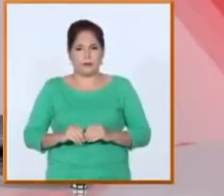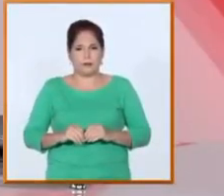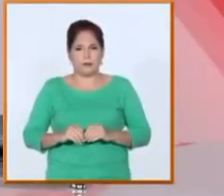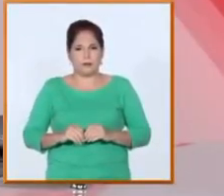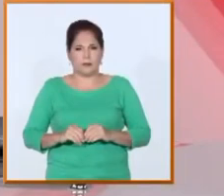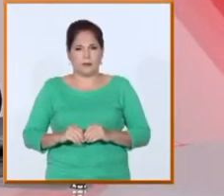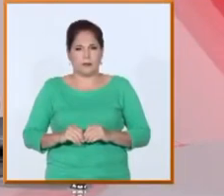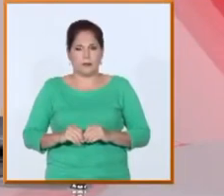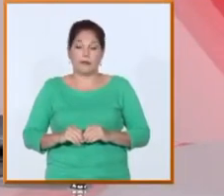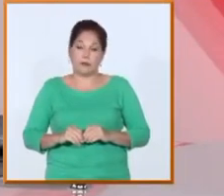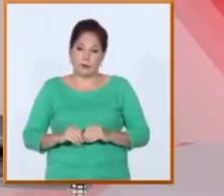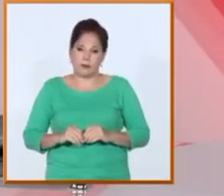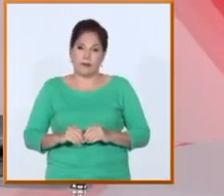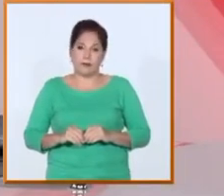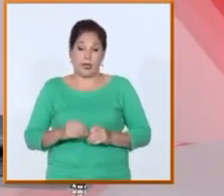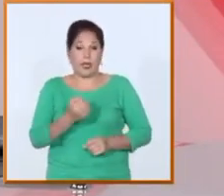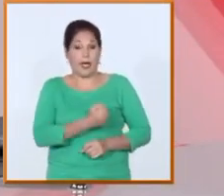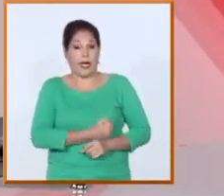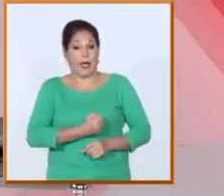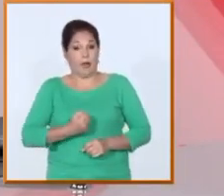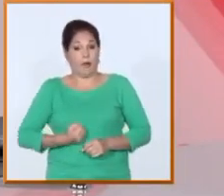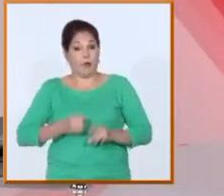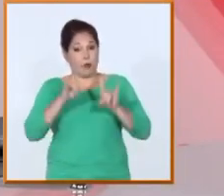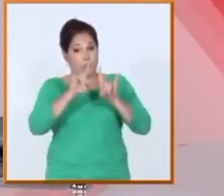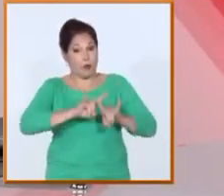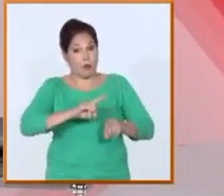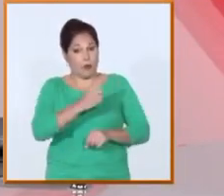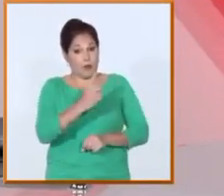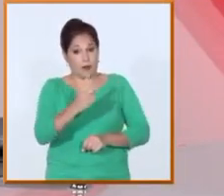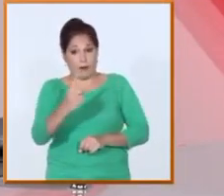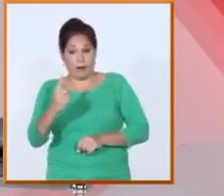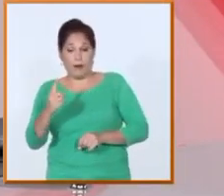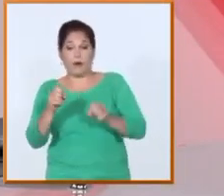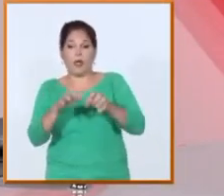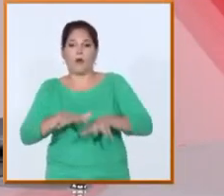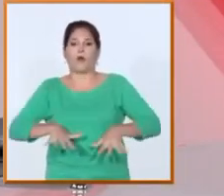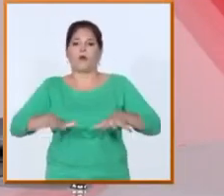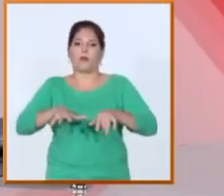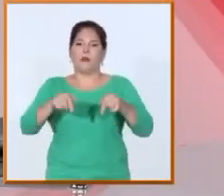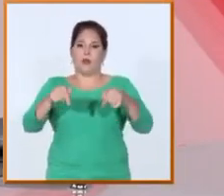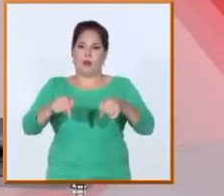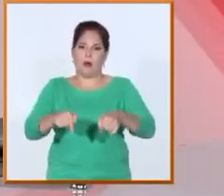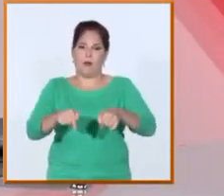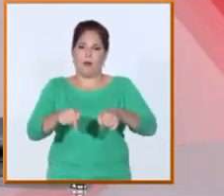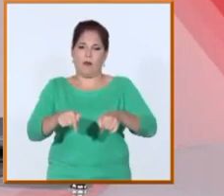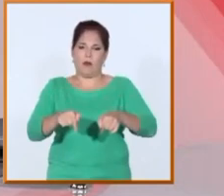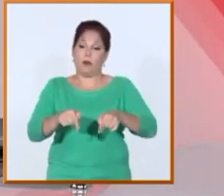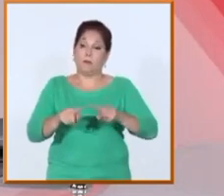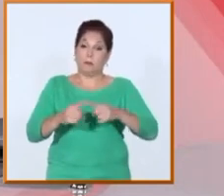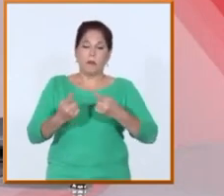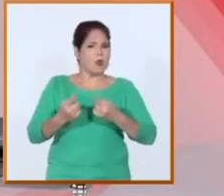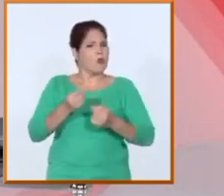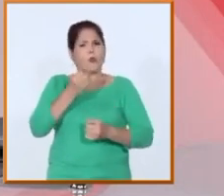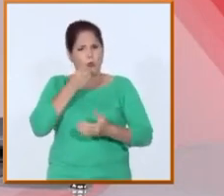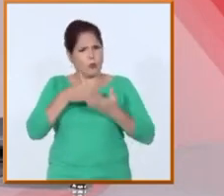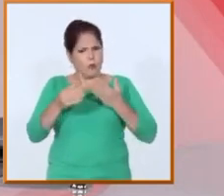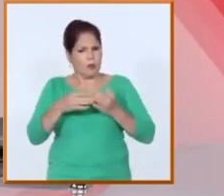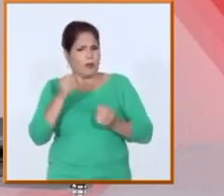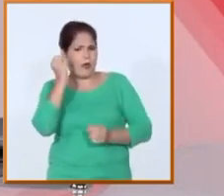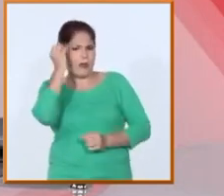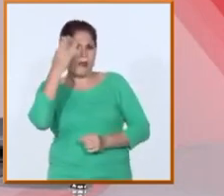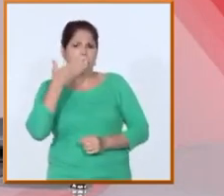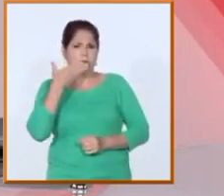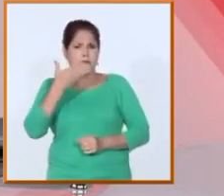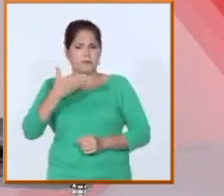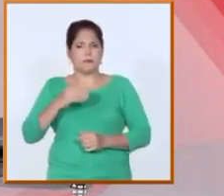Bueno, hablábamos acá del esfuerzo que cada universidad tuvo que hacer en medio de las condiciones en que estamos para sostener estos campamentos